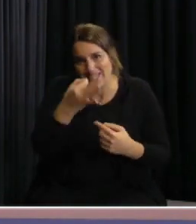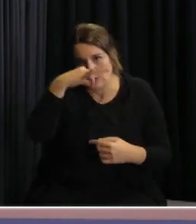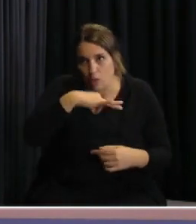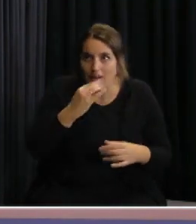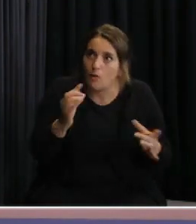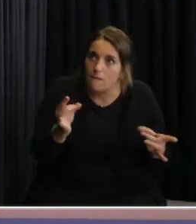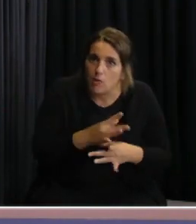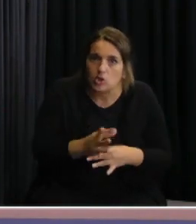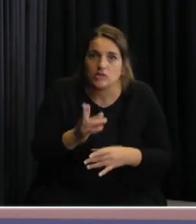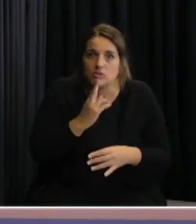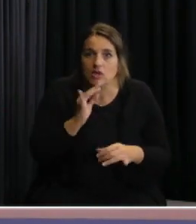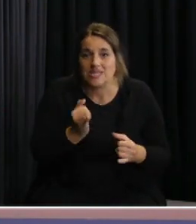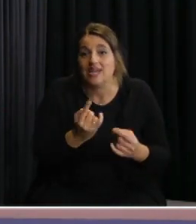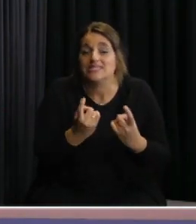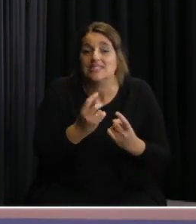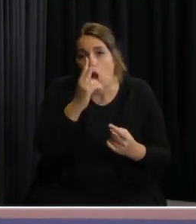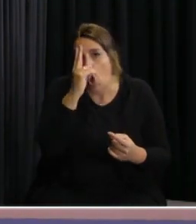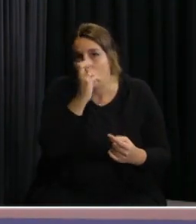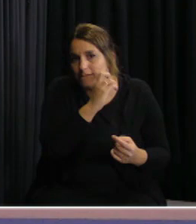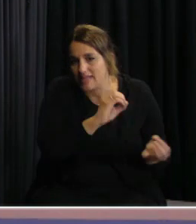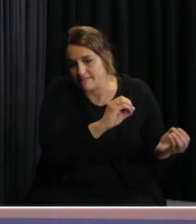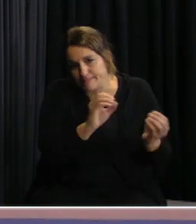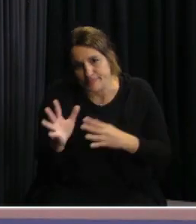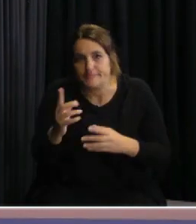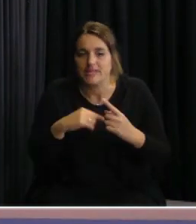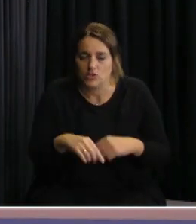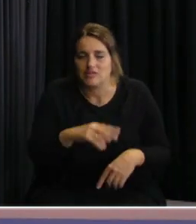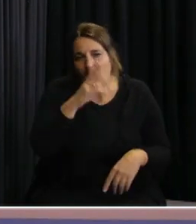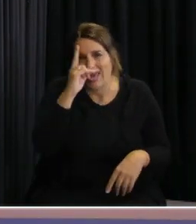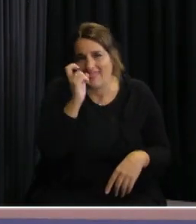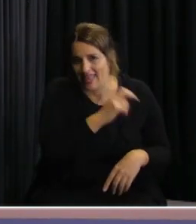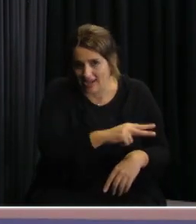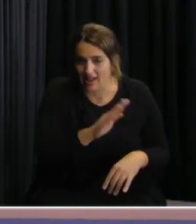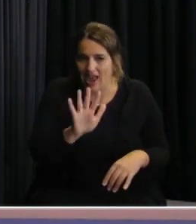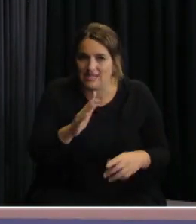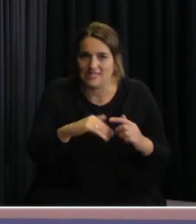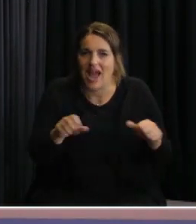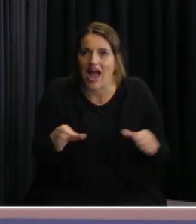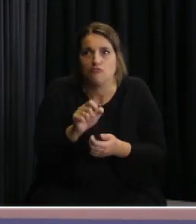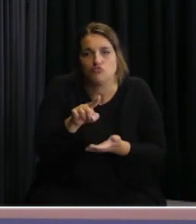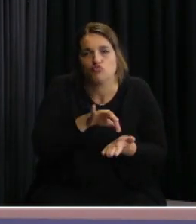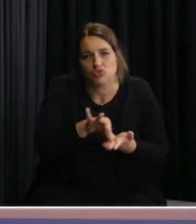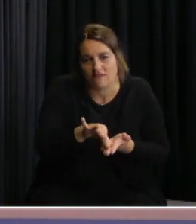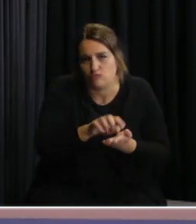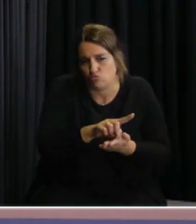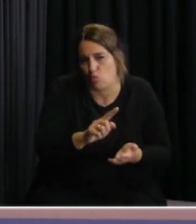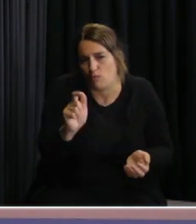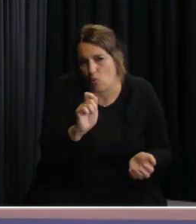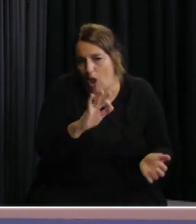cuando se necesiten la internación, que la internación la hagan en los prestadores de los cuales